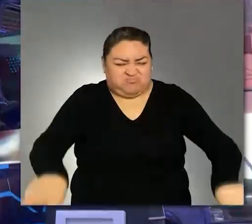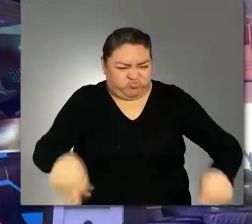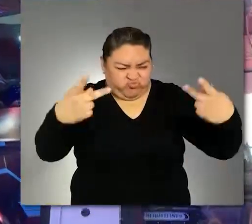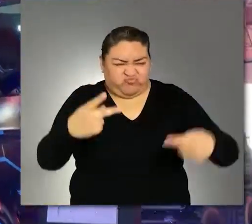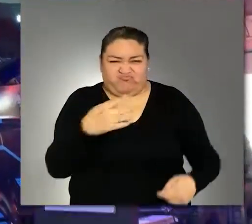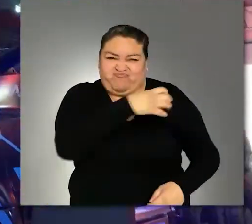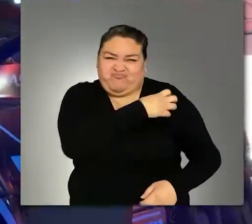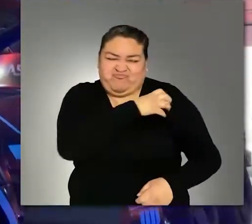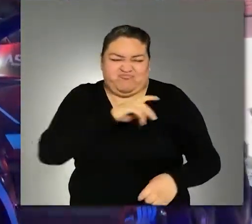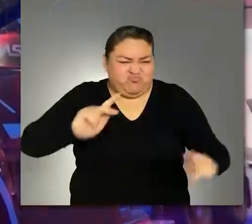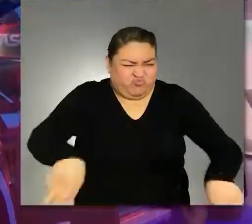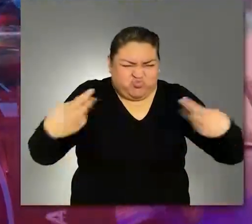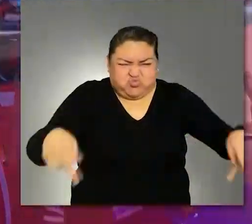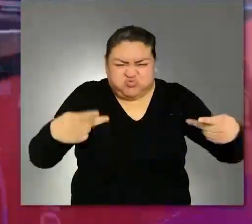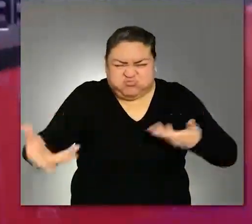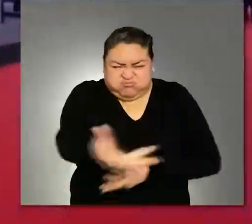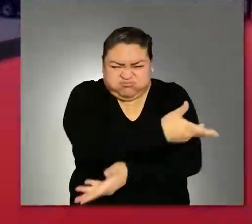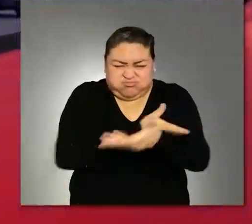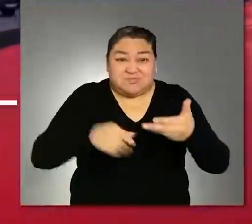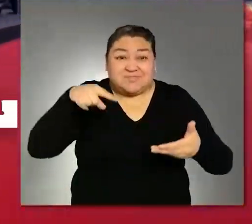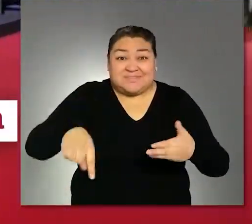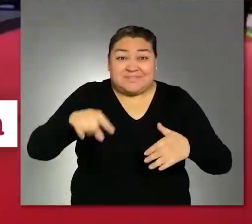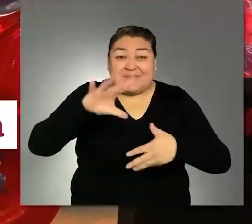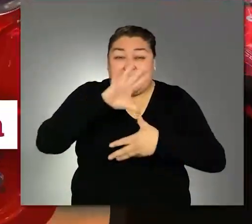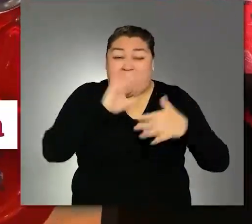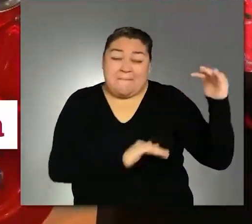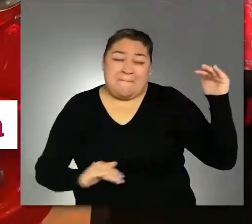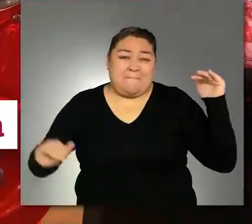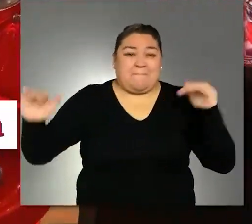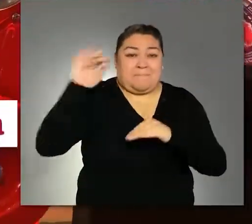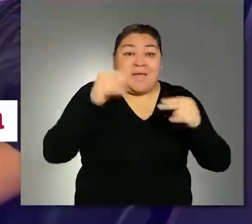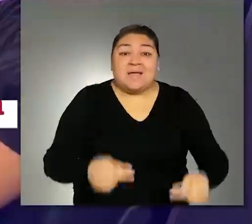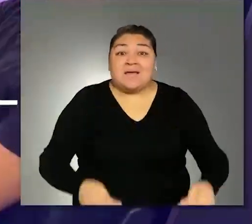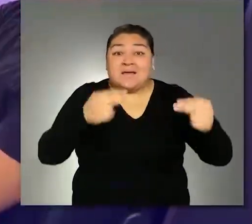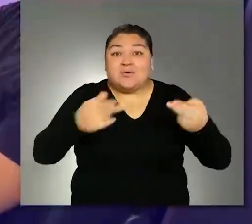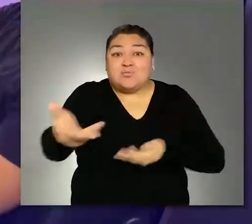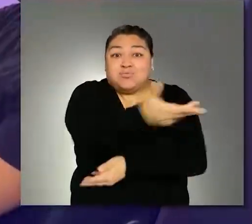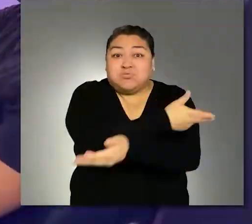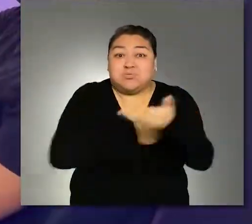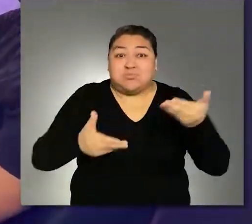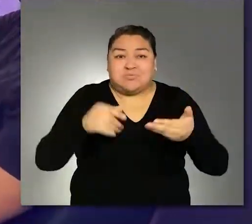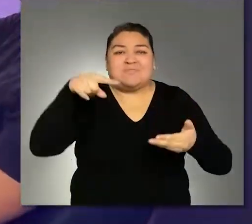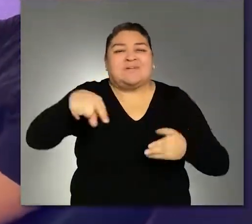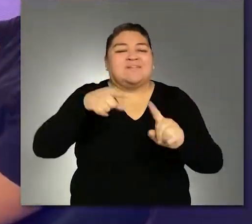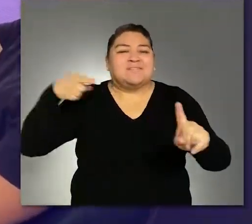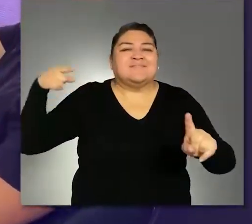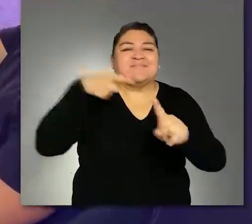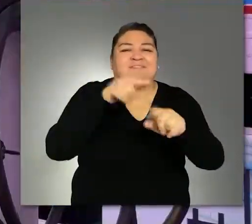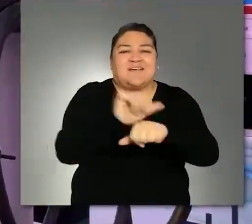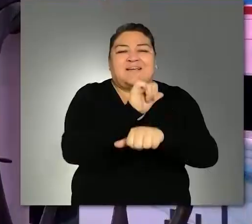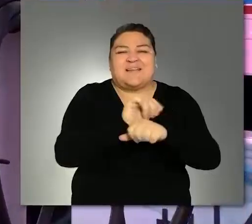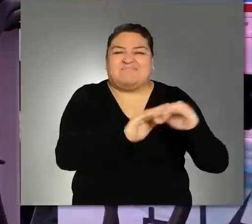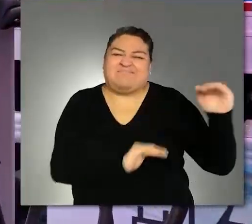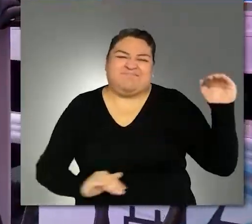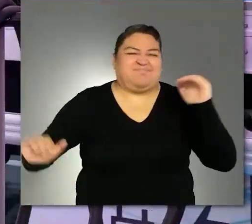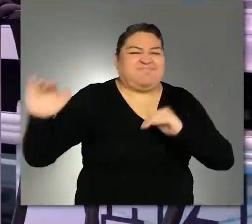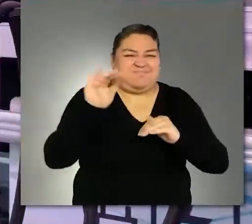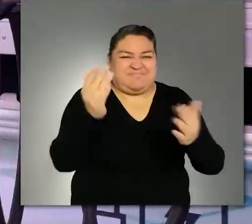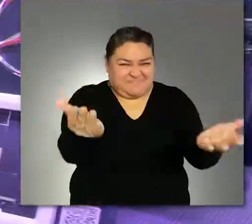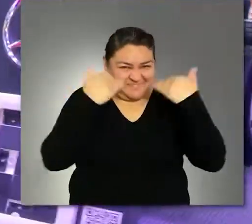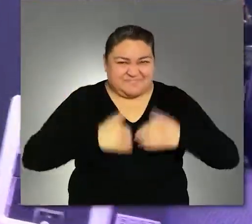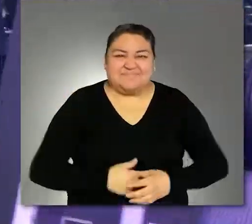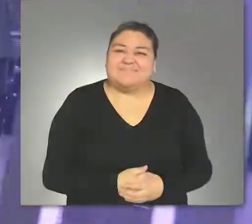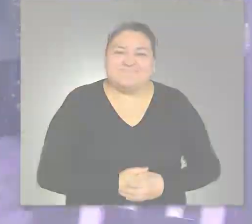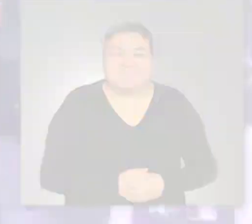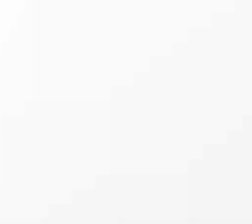industria automotriz y del autotransporte sustentable más importante de toda América. Y el centro de negocios más grande del sector